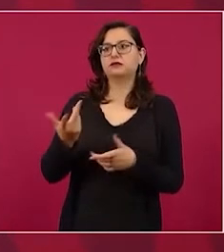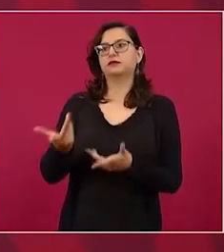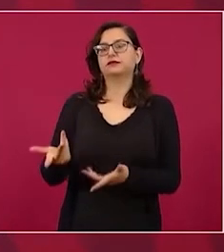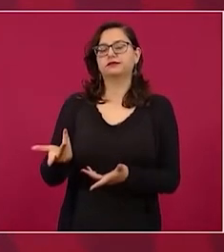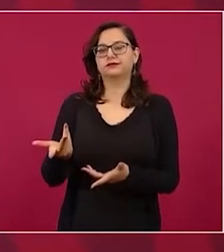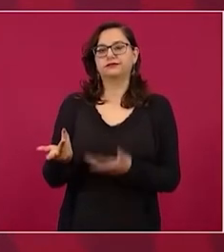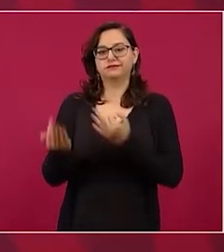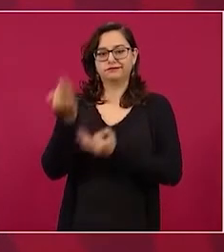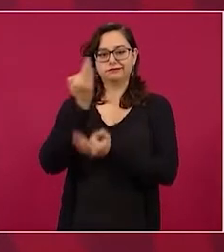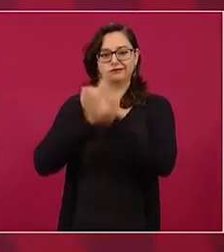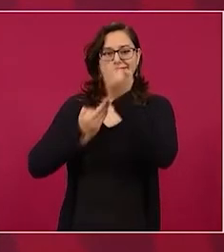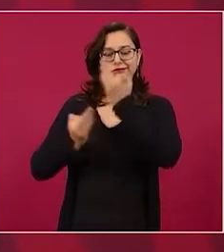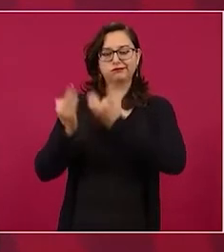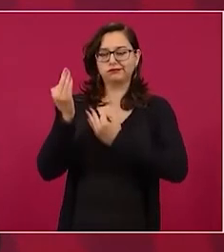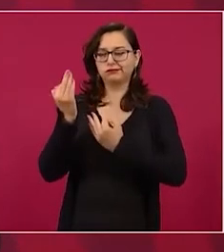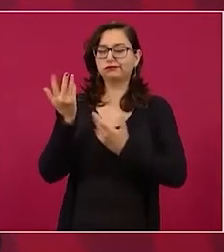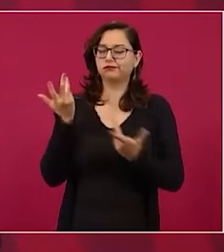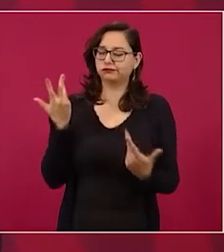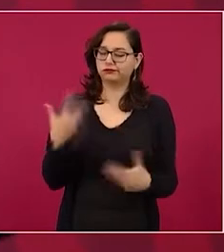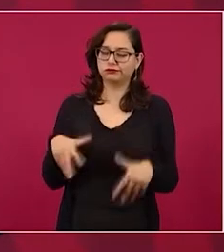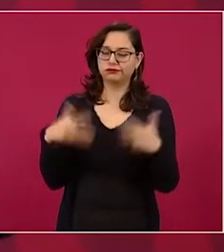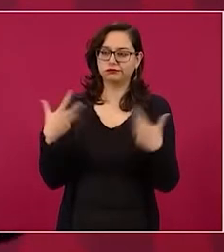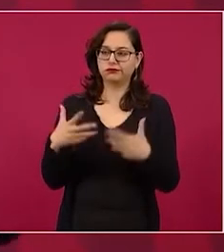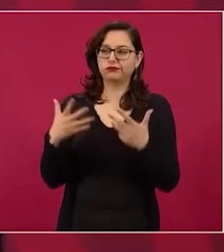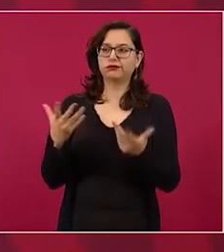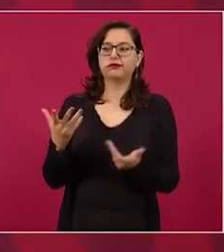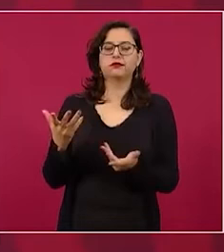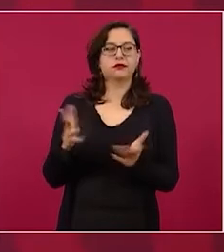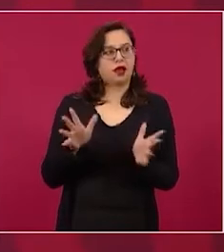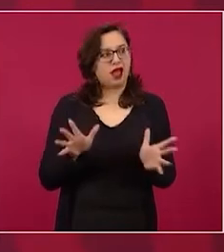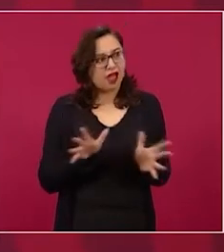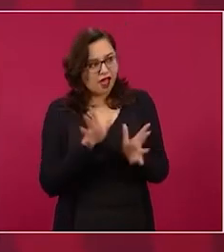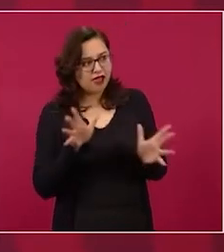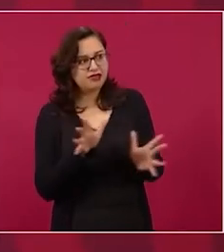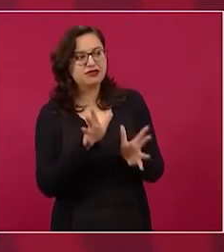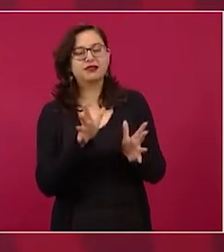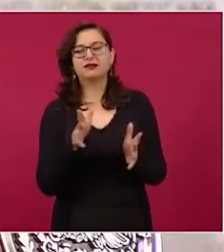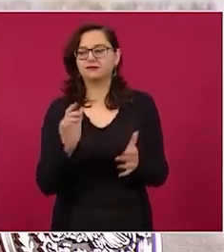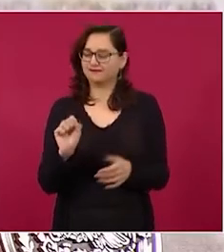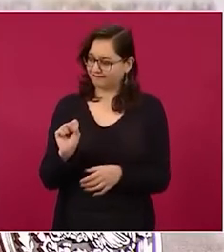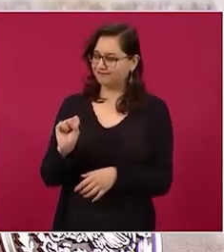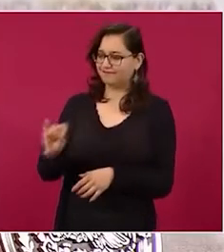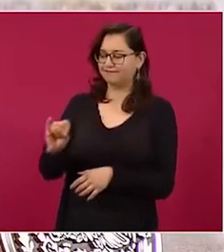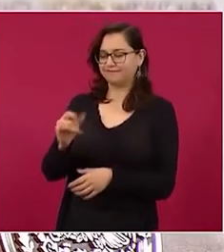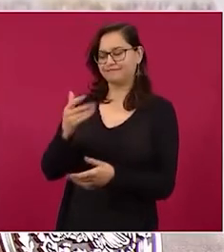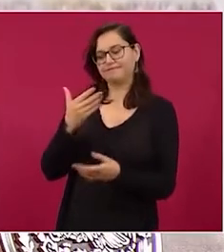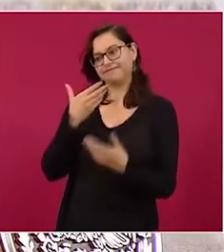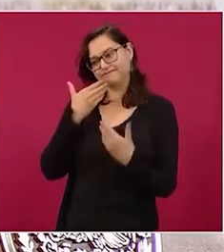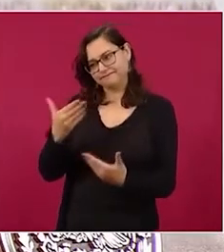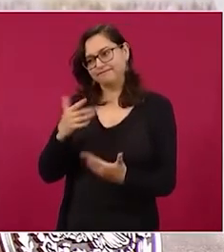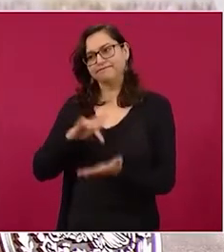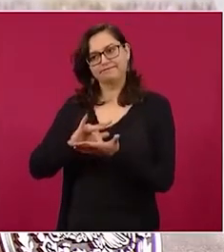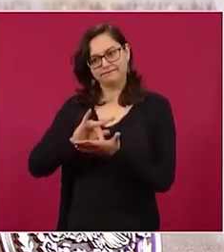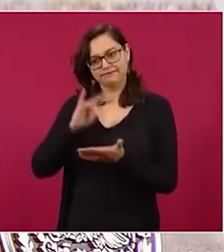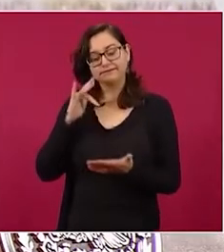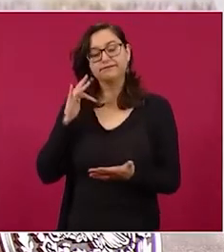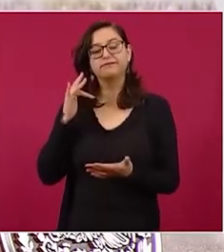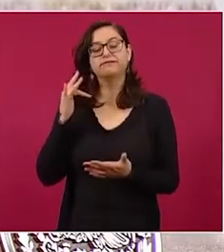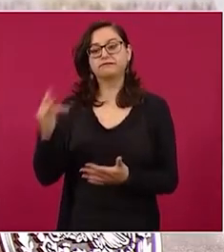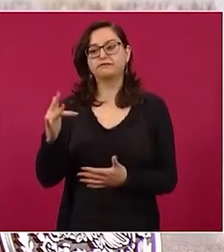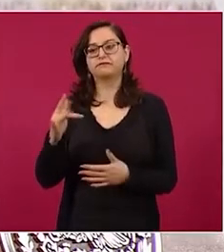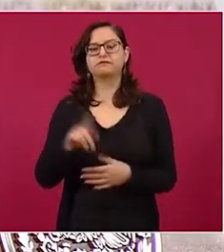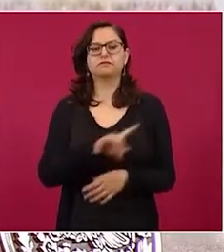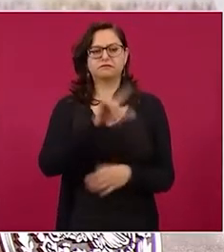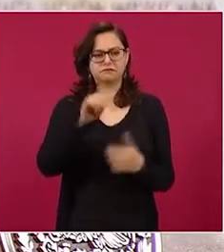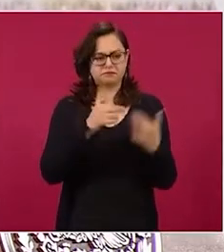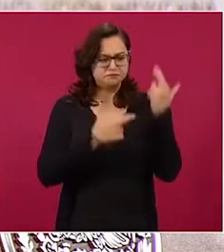Expresiones de ánimo y afortunadamente salieron bien las